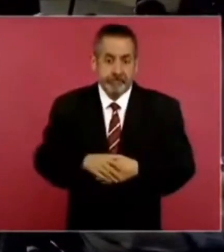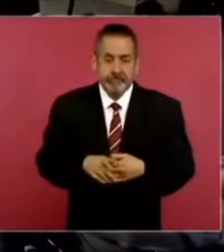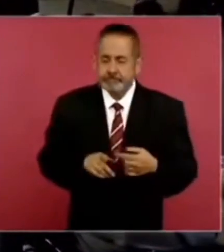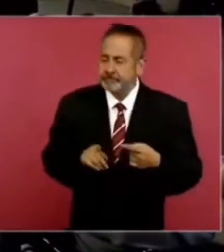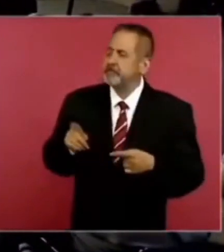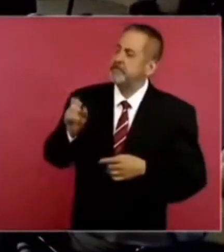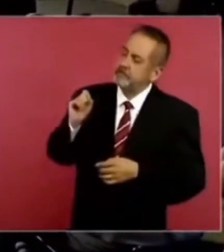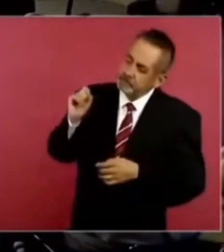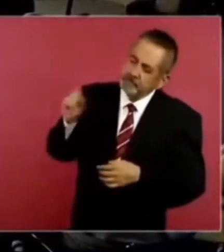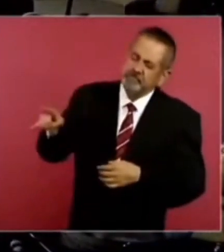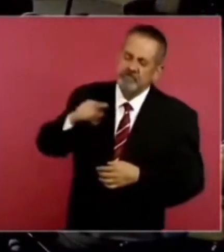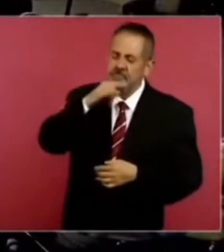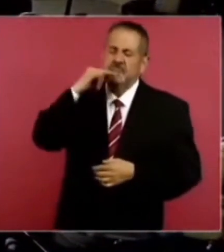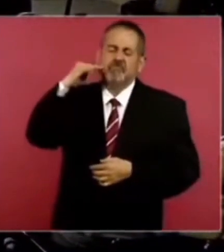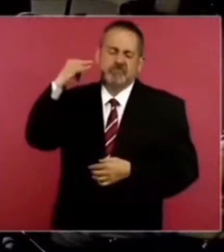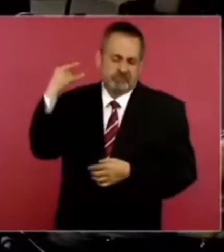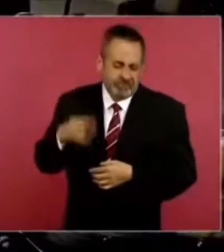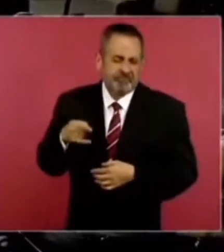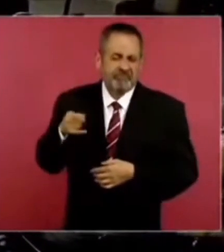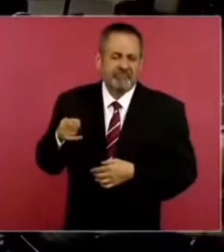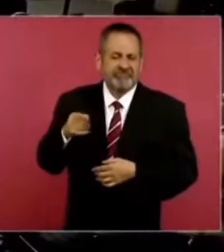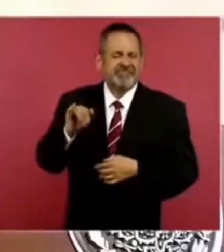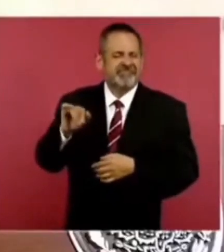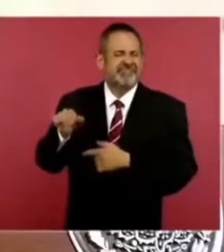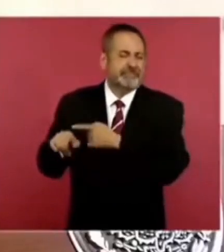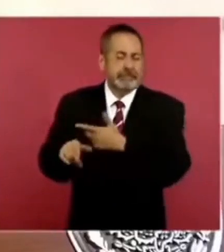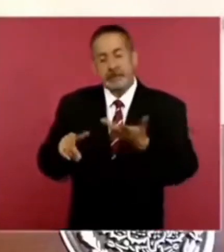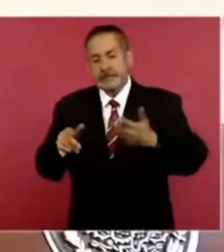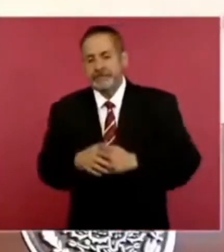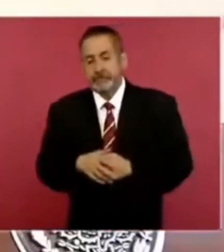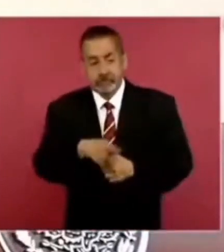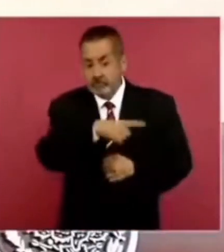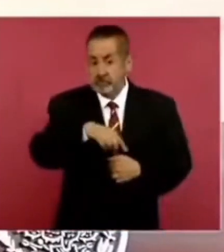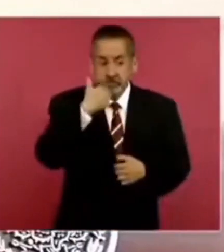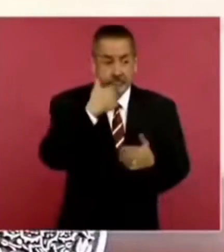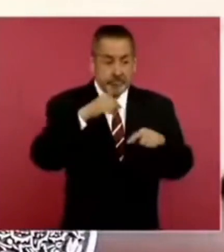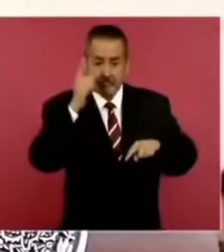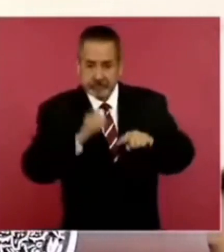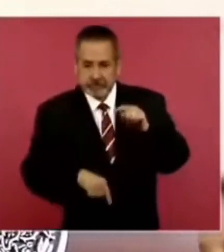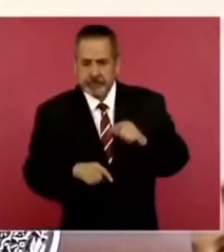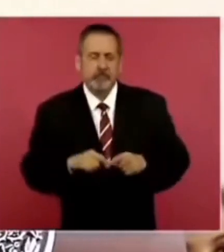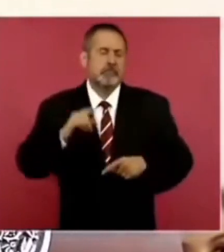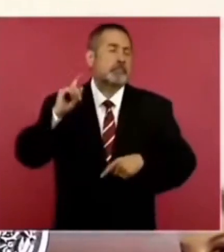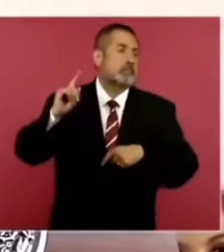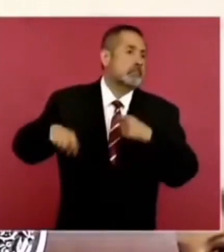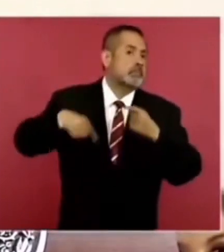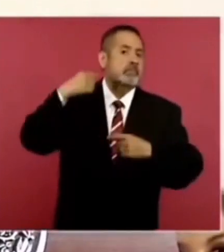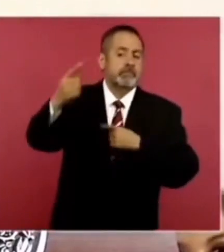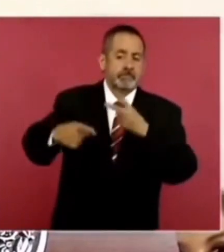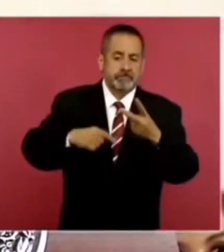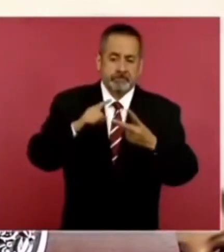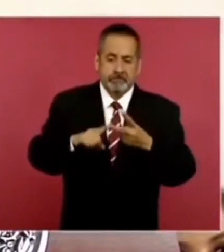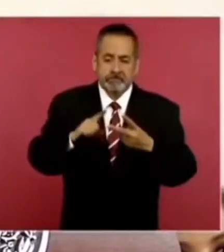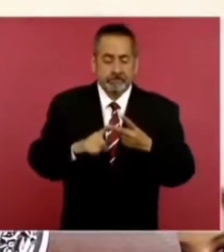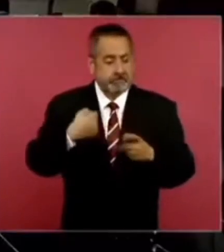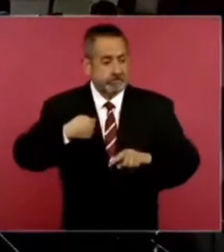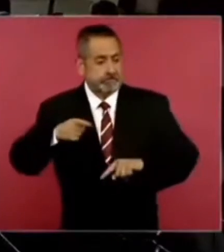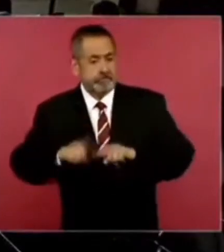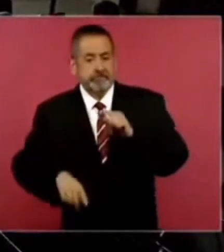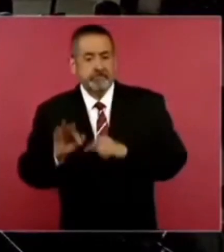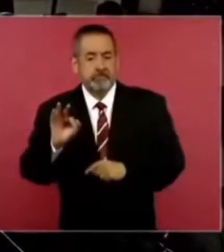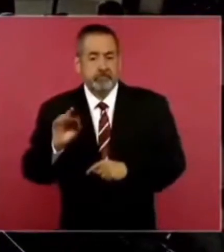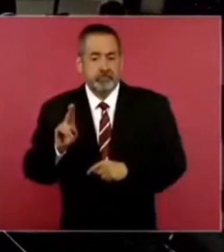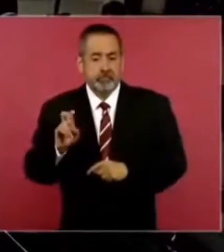cepillar. Y luego me desaforaron, porque no